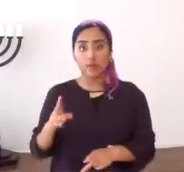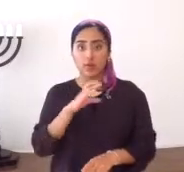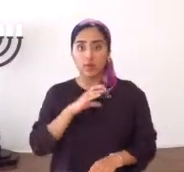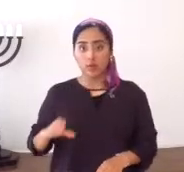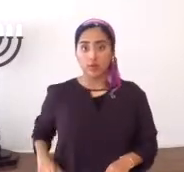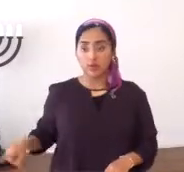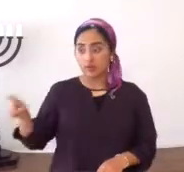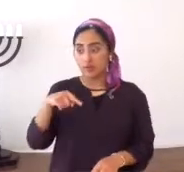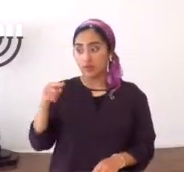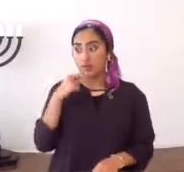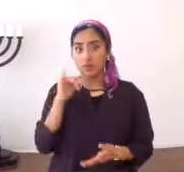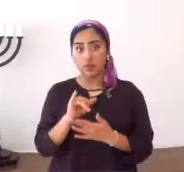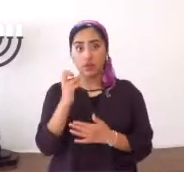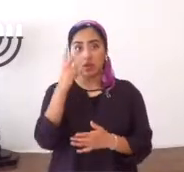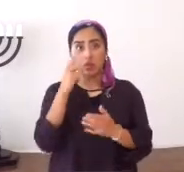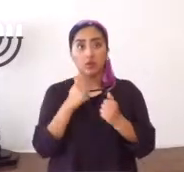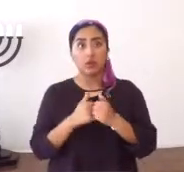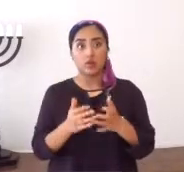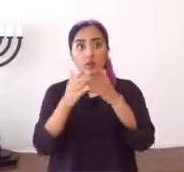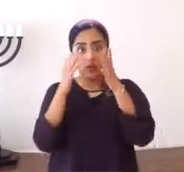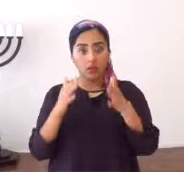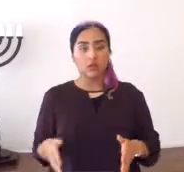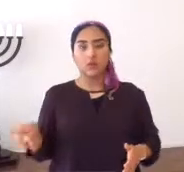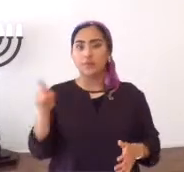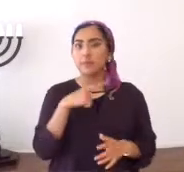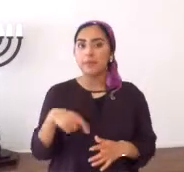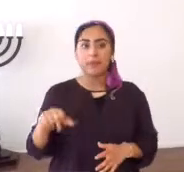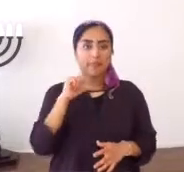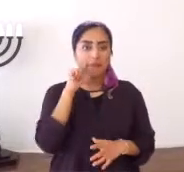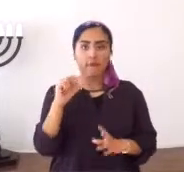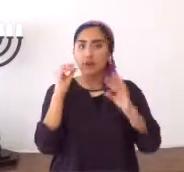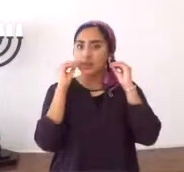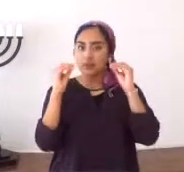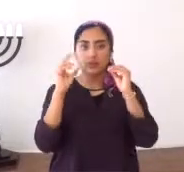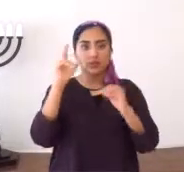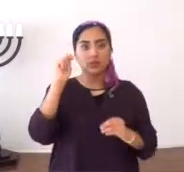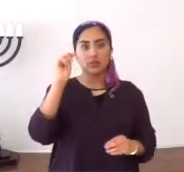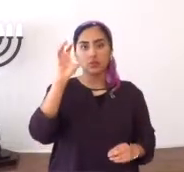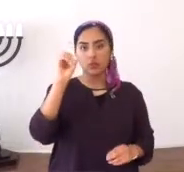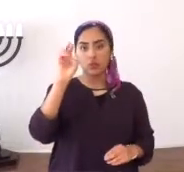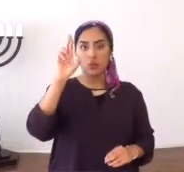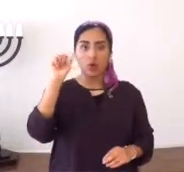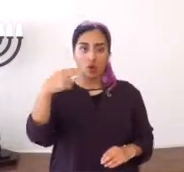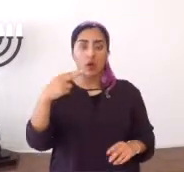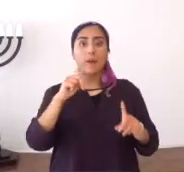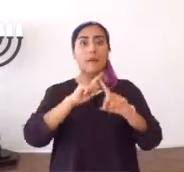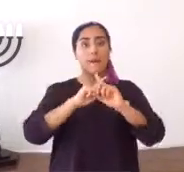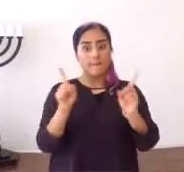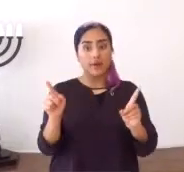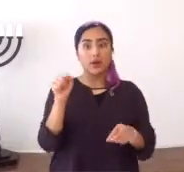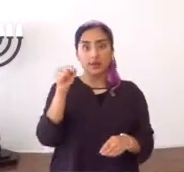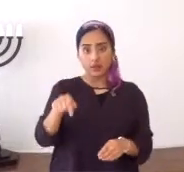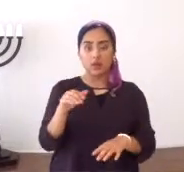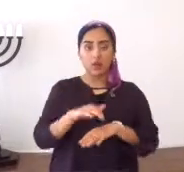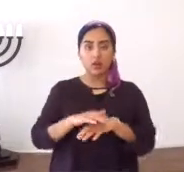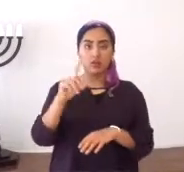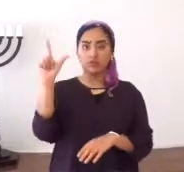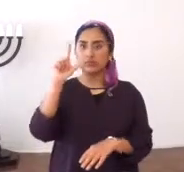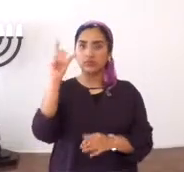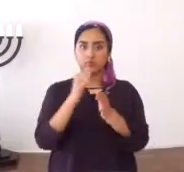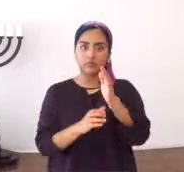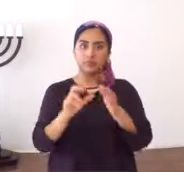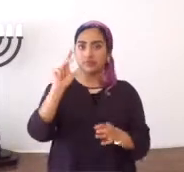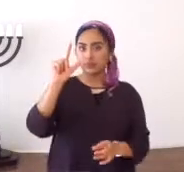decía yo que el pueblo cristiano, dice, los apóstoles, los Shalajim, ya no enseñaban Torah, pero,